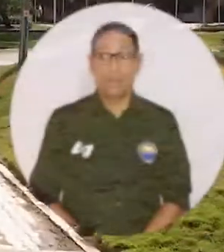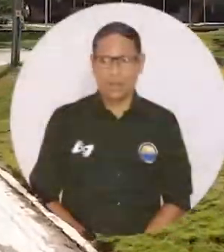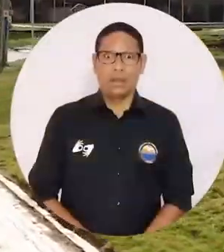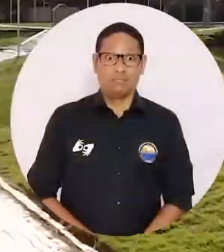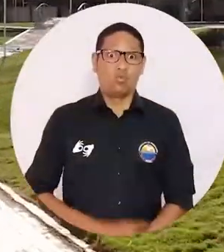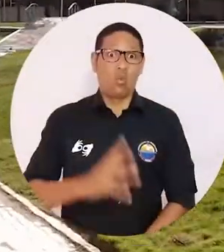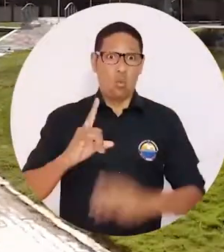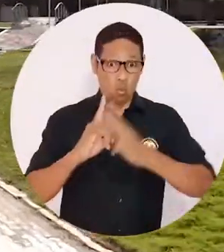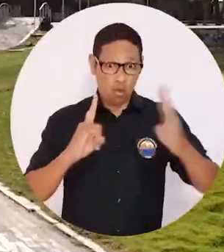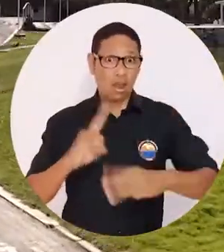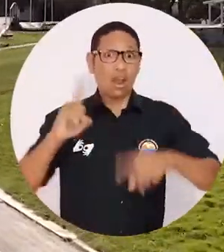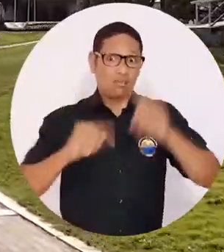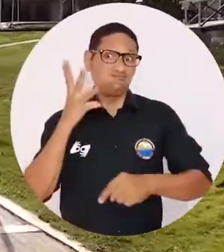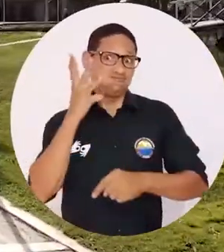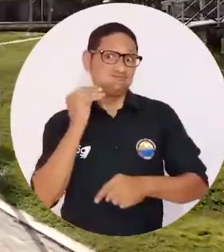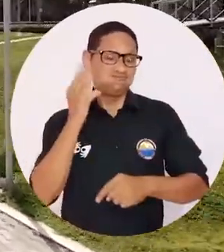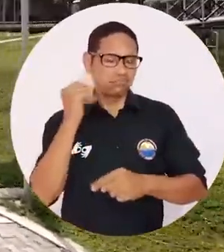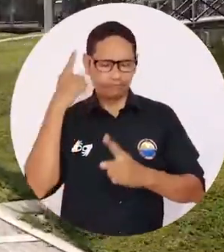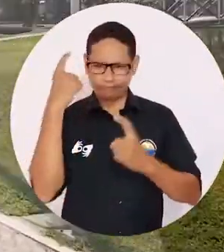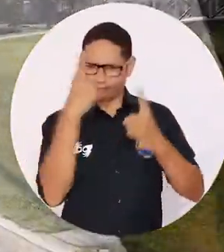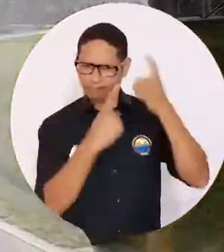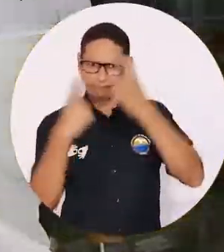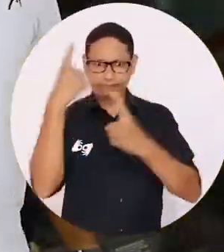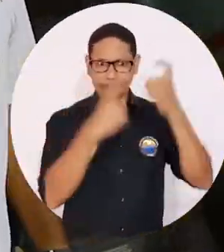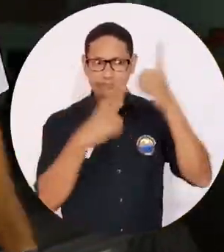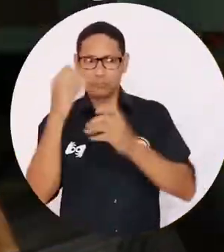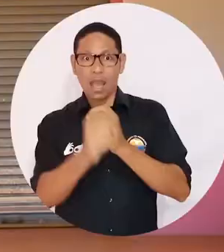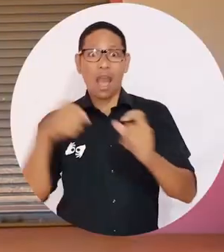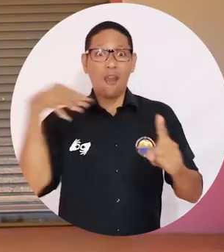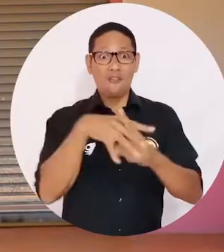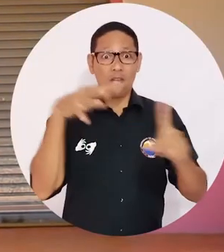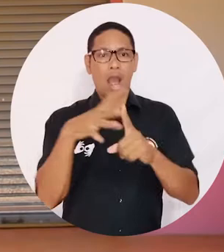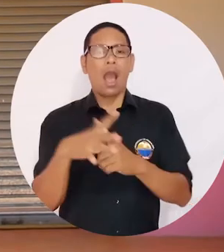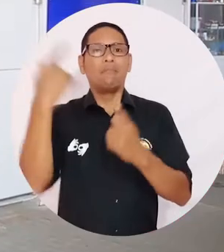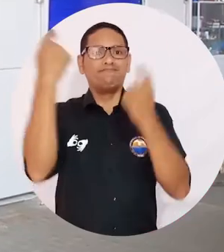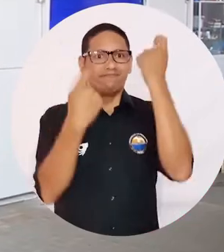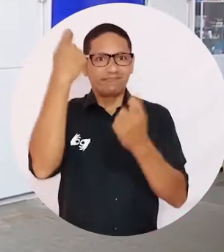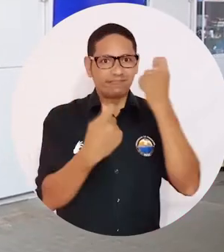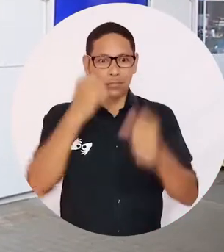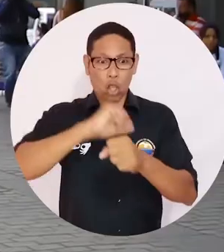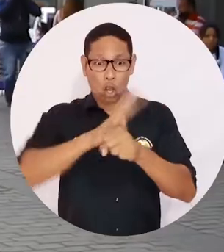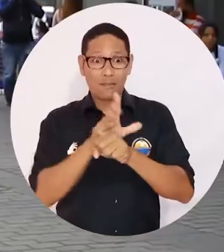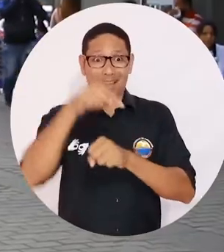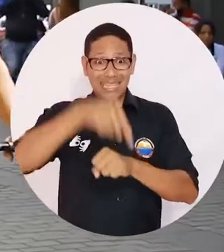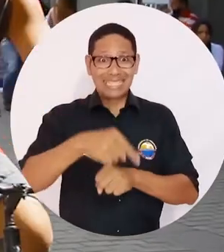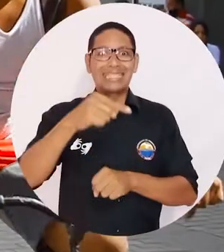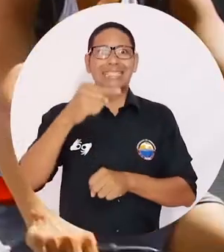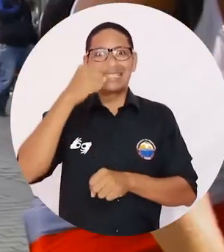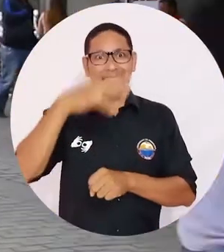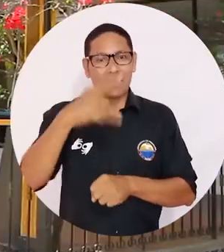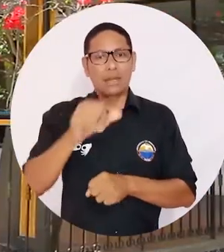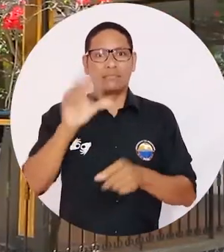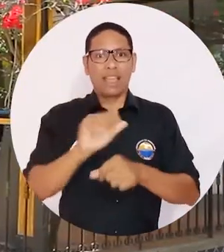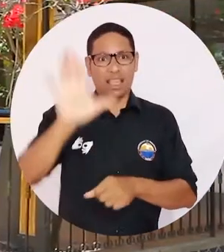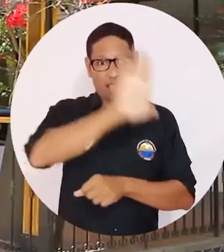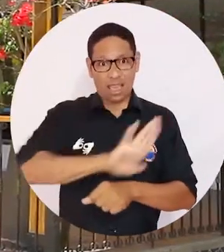Expertos de la Universidad del Magdalena analizaron las repercusiones socioeconómicas que ha traído consigo la pandemia por COVID-19 en el Distrito de